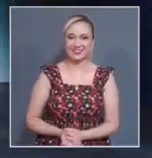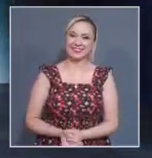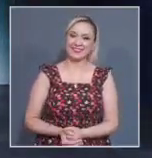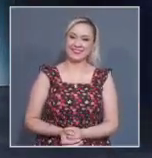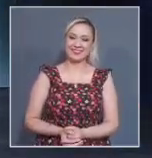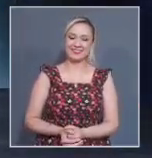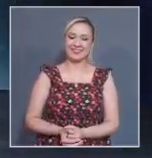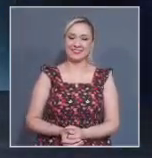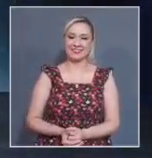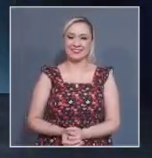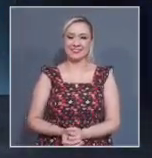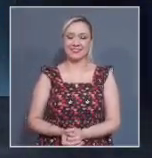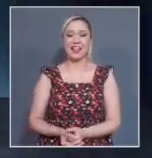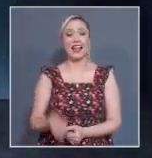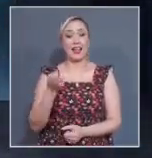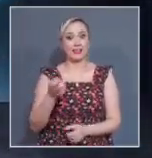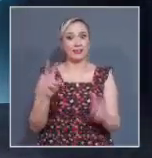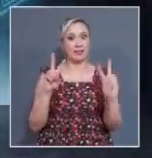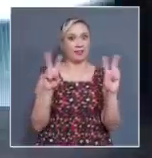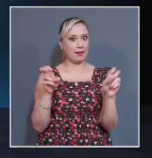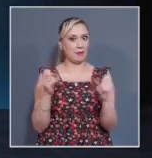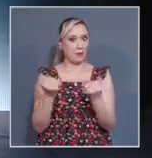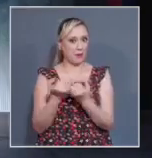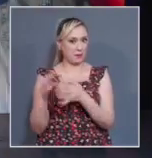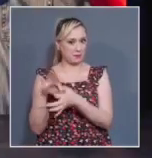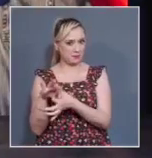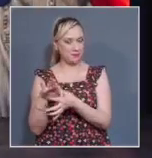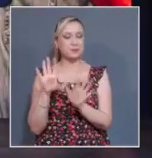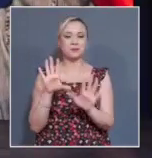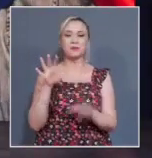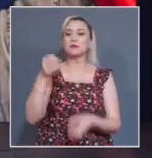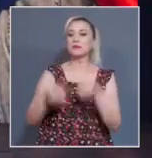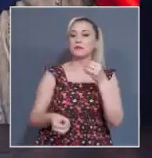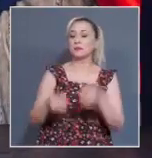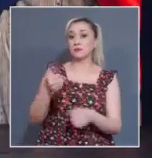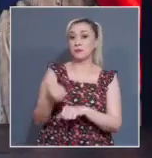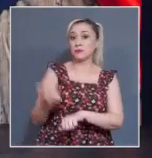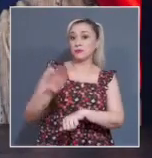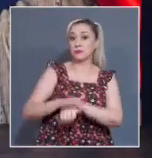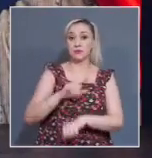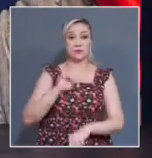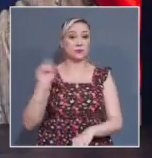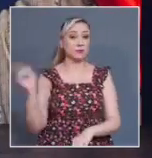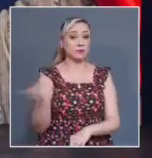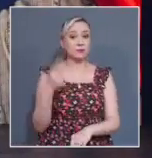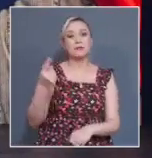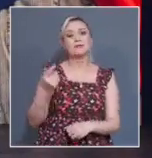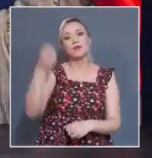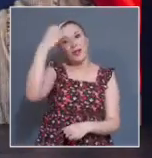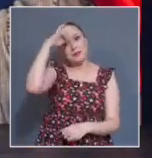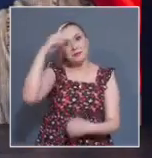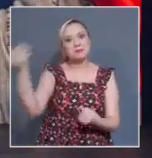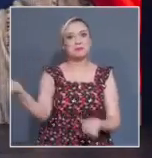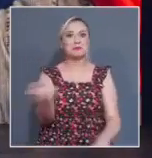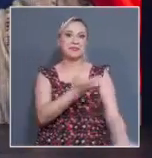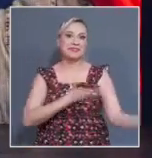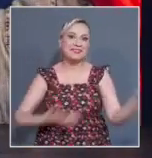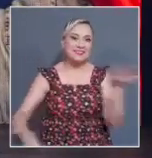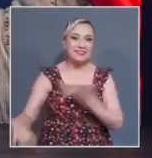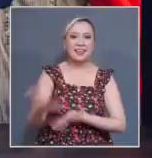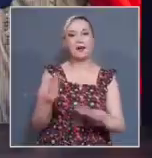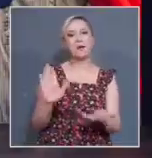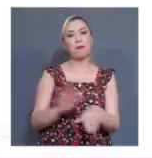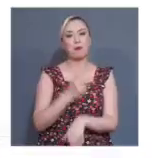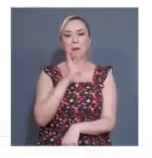Sobre este mismo tema, integrantes del Tribunal Federal de Justicia Administrativa compartieron sus experiencias en torno a la paternidad.